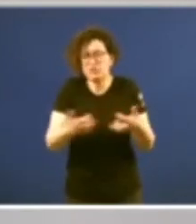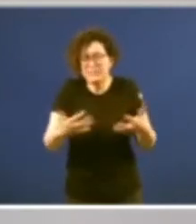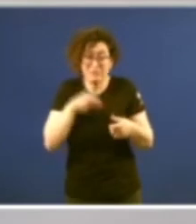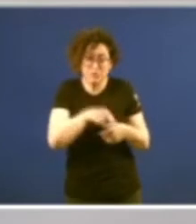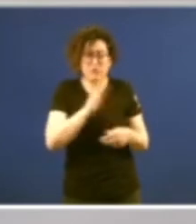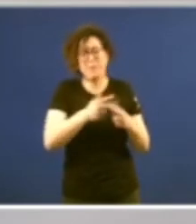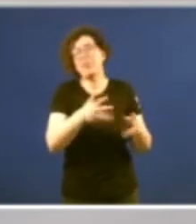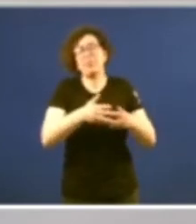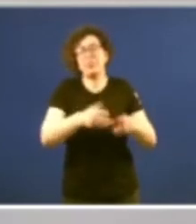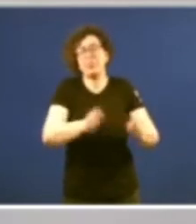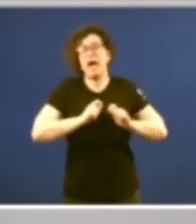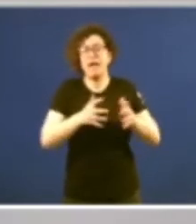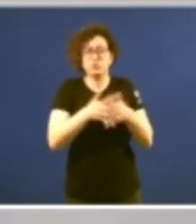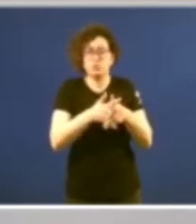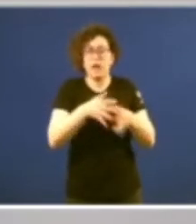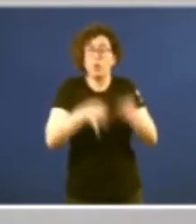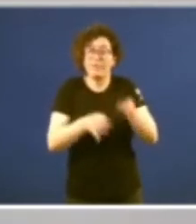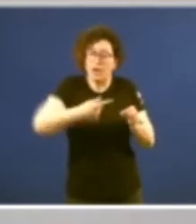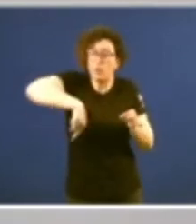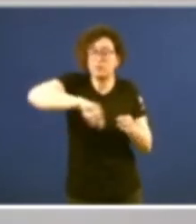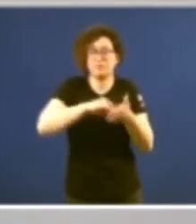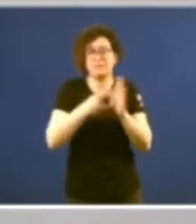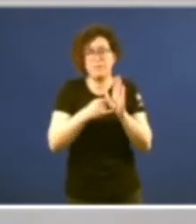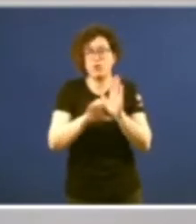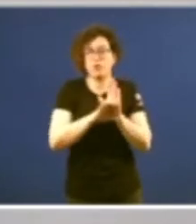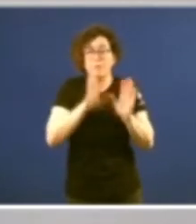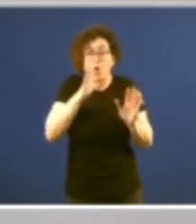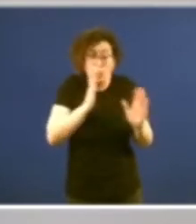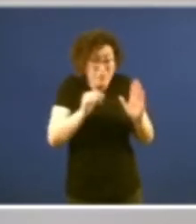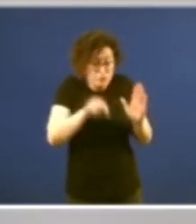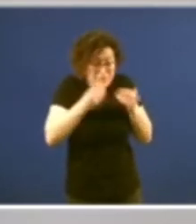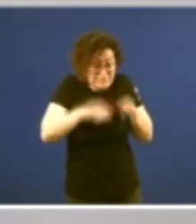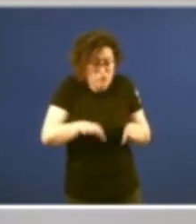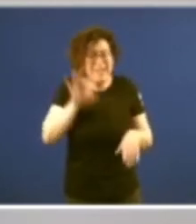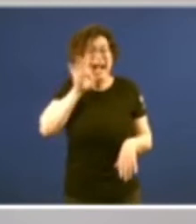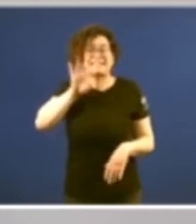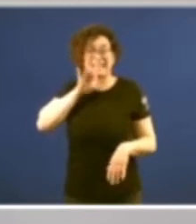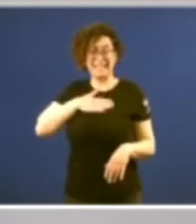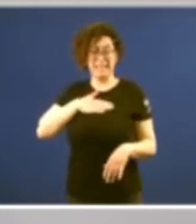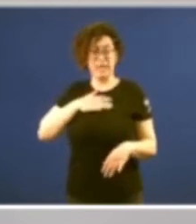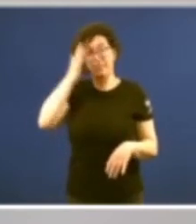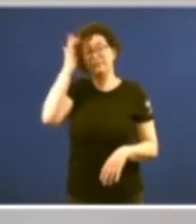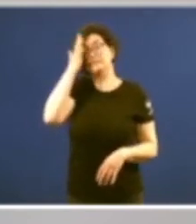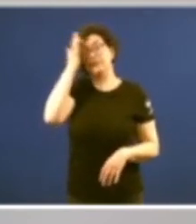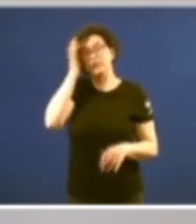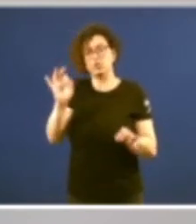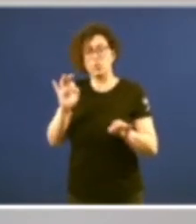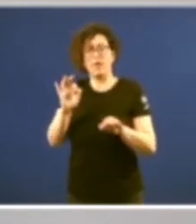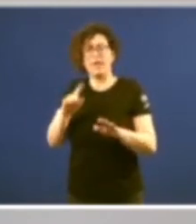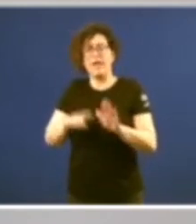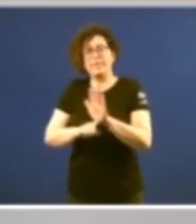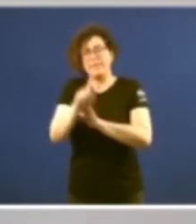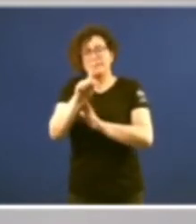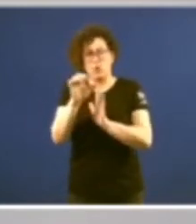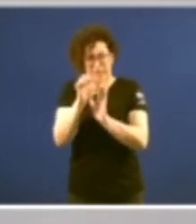a noso sistema constitucional. En un momento histórico en que ya la galleguidad, o espírito de desarrollo do